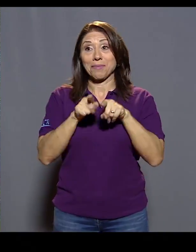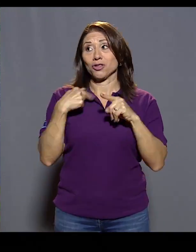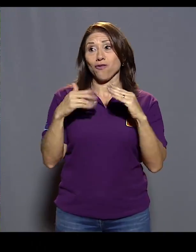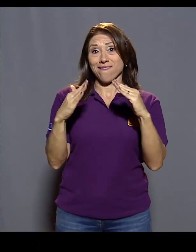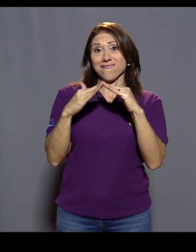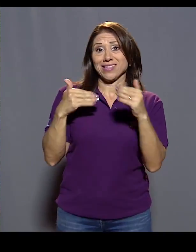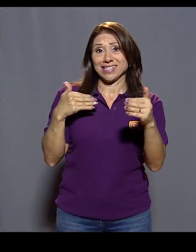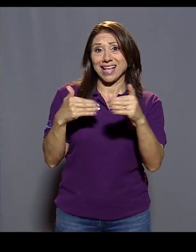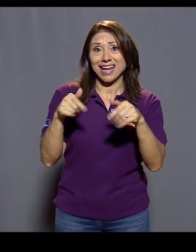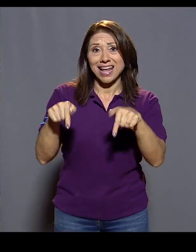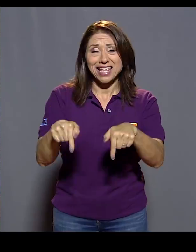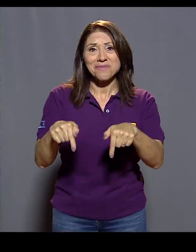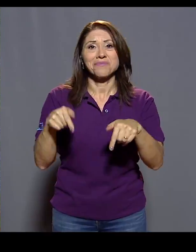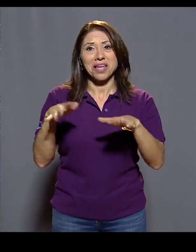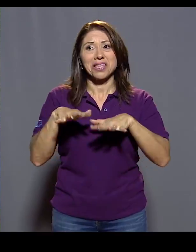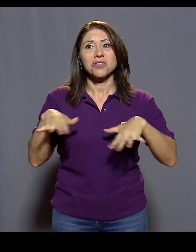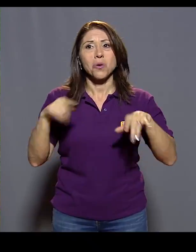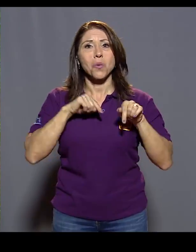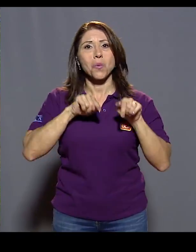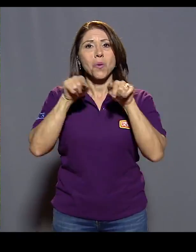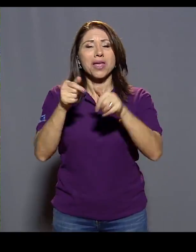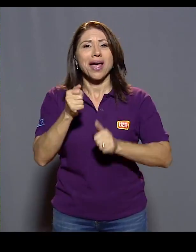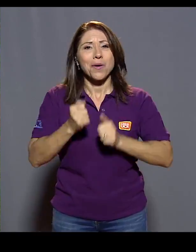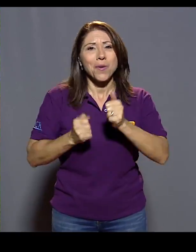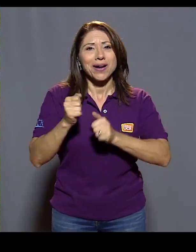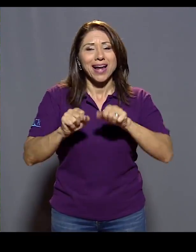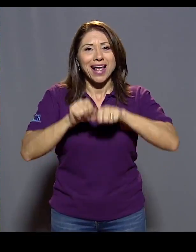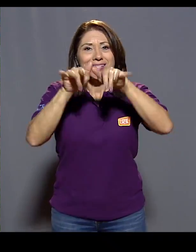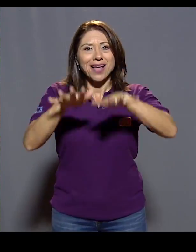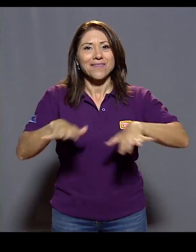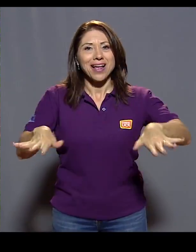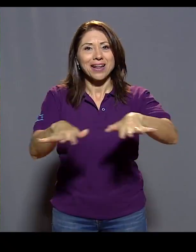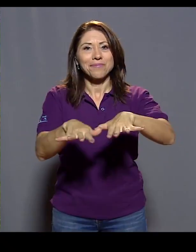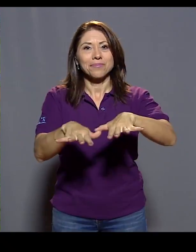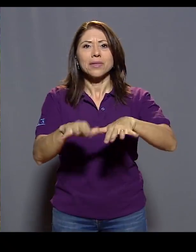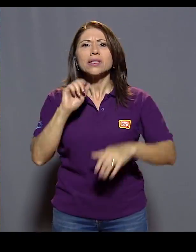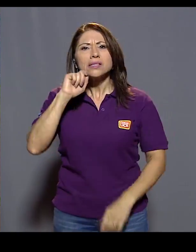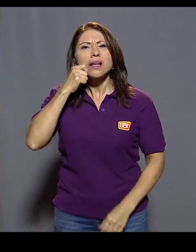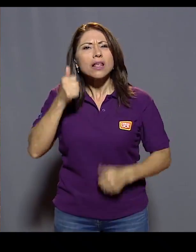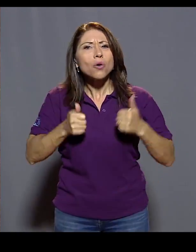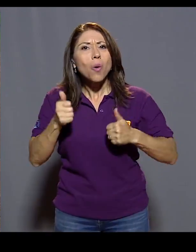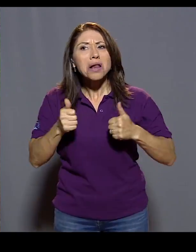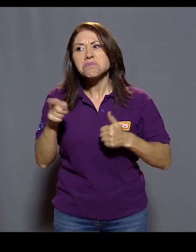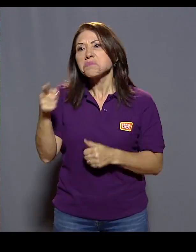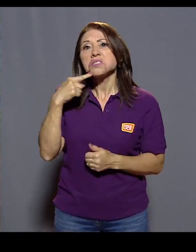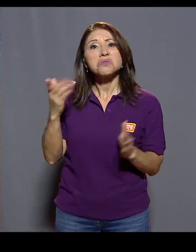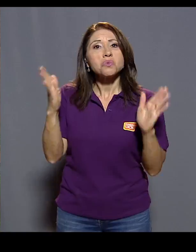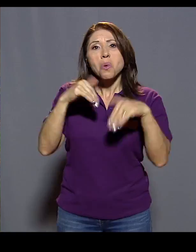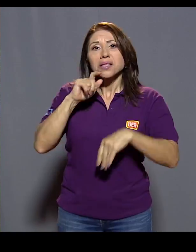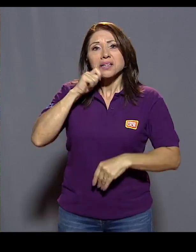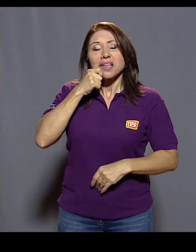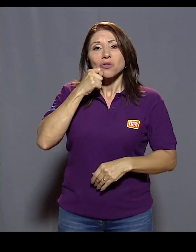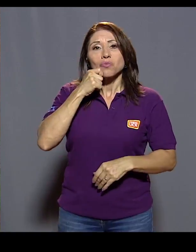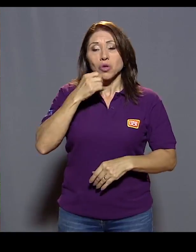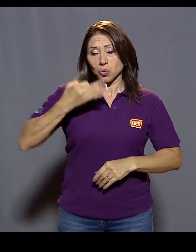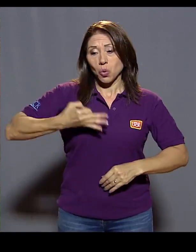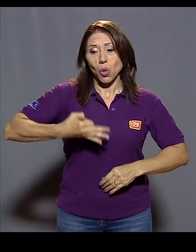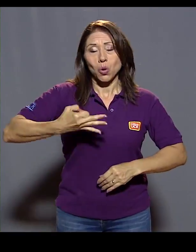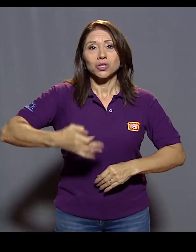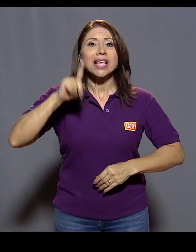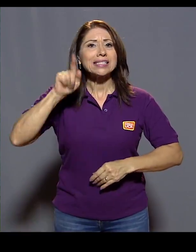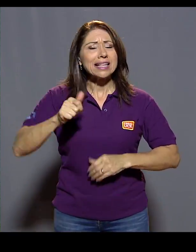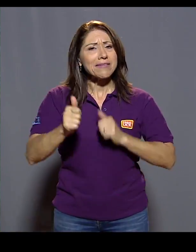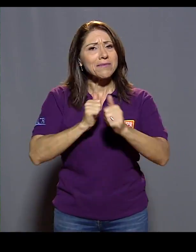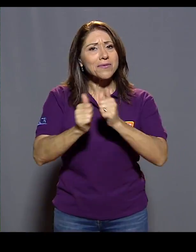hay. Practicar deporte de forma diaria y comer de forma balanceada previene el desarrollo de enfermedades mentales y físicas, por lo que se